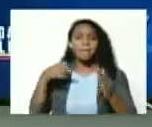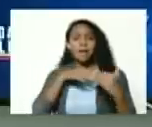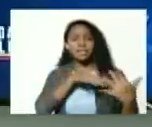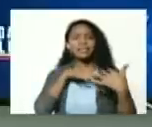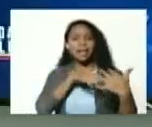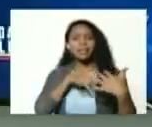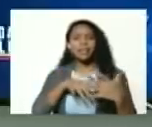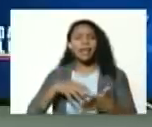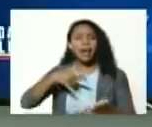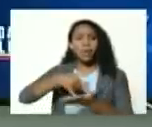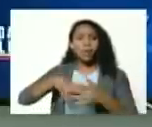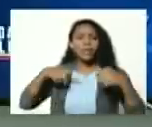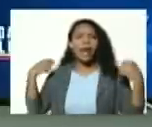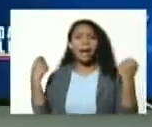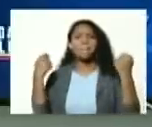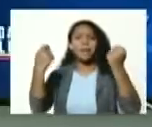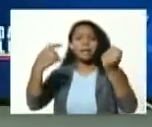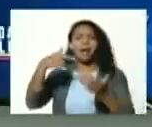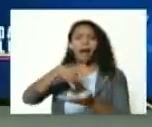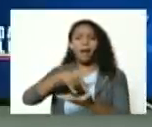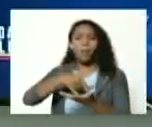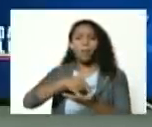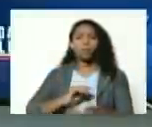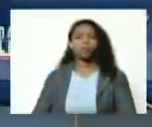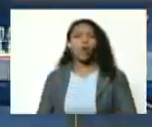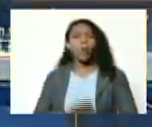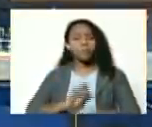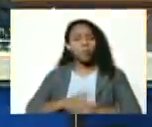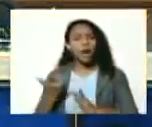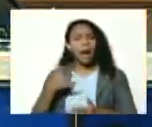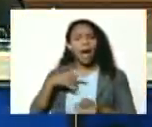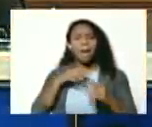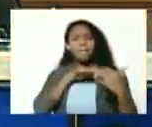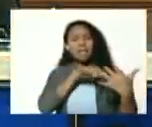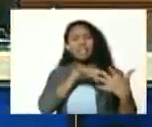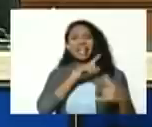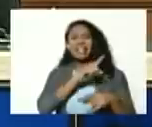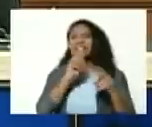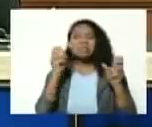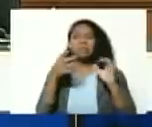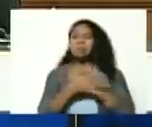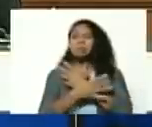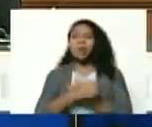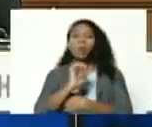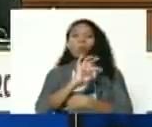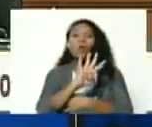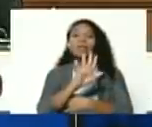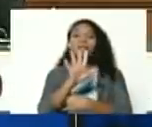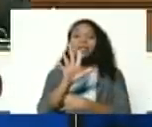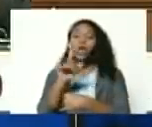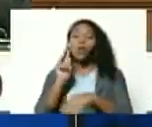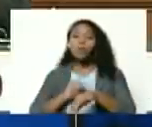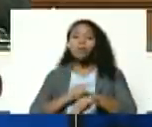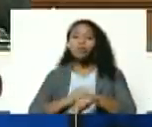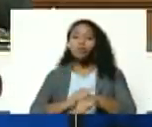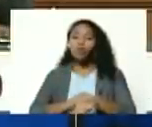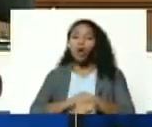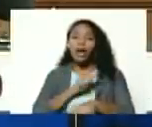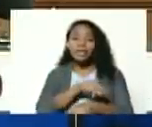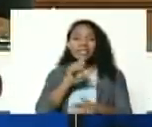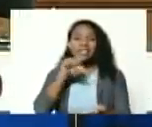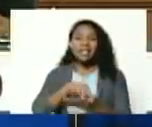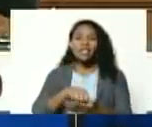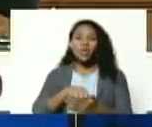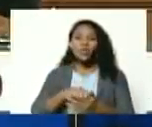de la campaña de Carabobo porque la batalla apenas fue un hecho de 45 minutos en medio de una